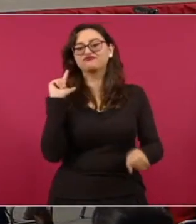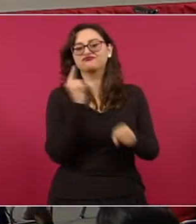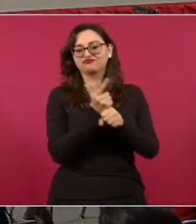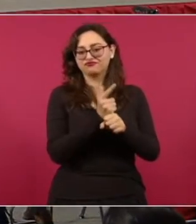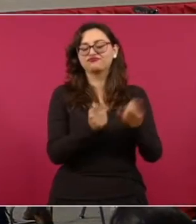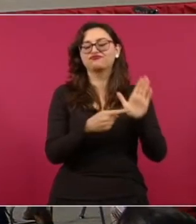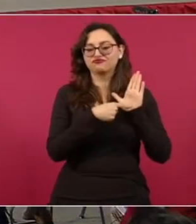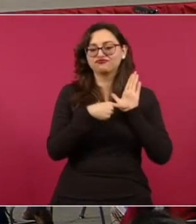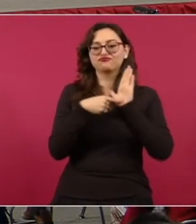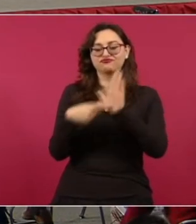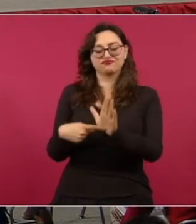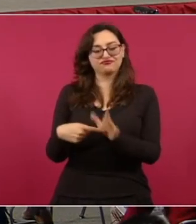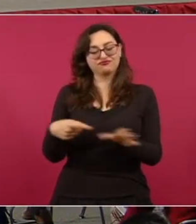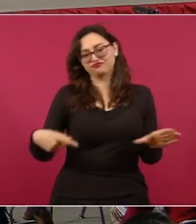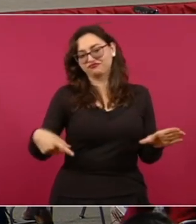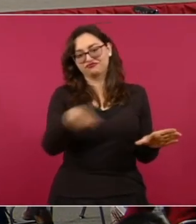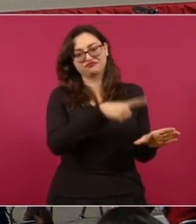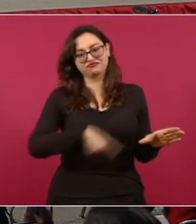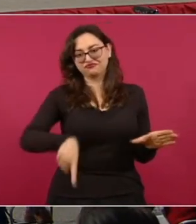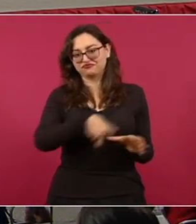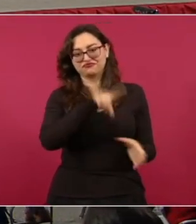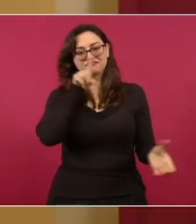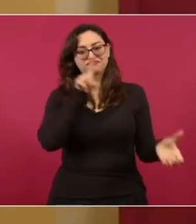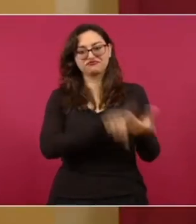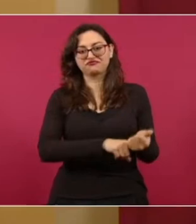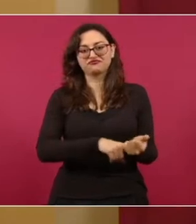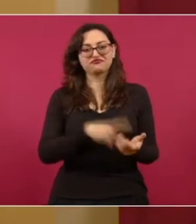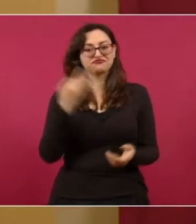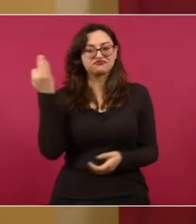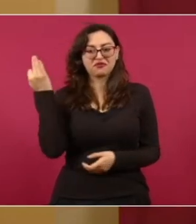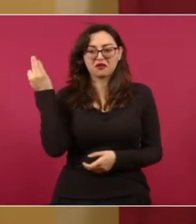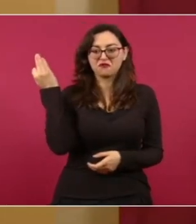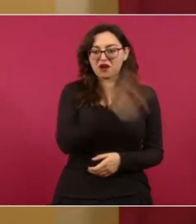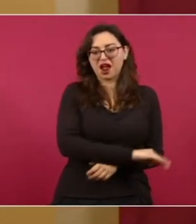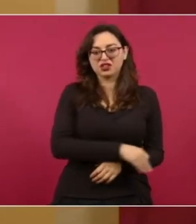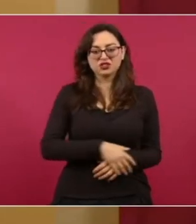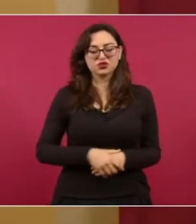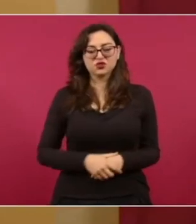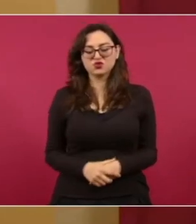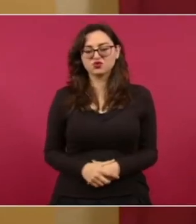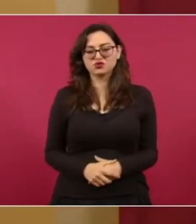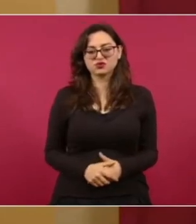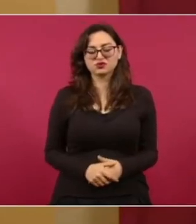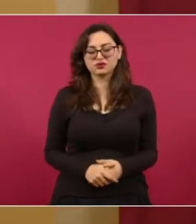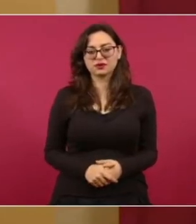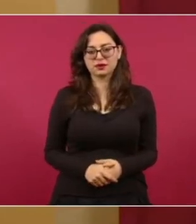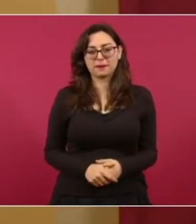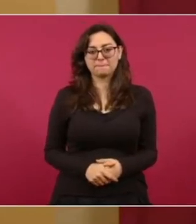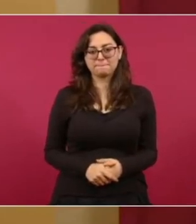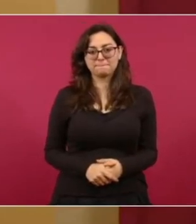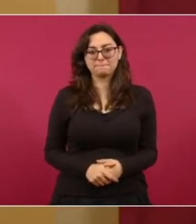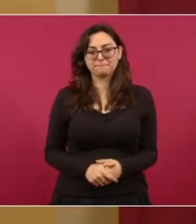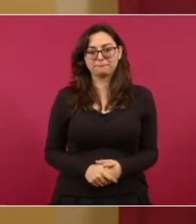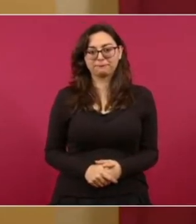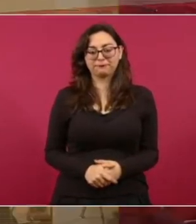están saliendo sus falsedades como los hongos después de la lluvia.